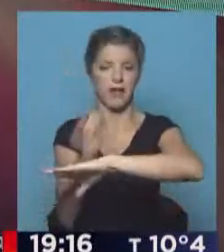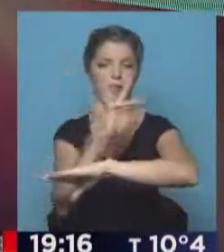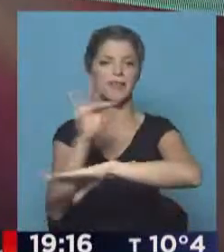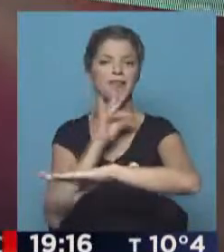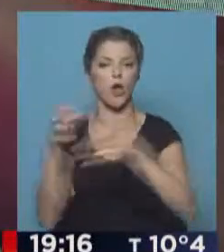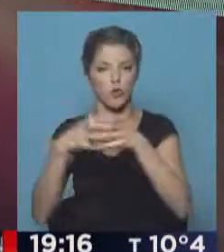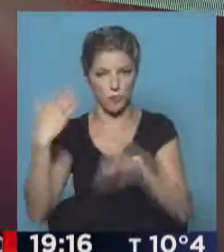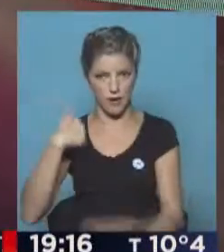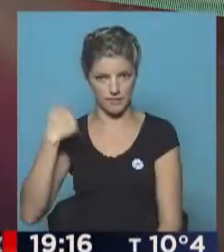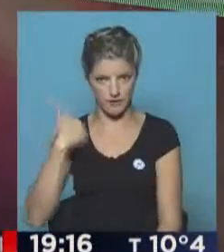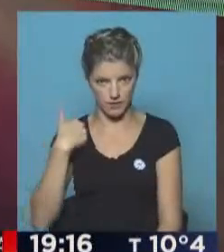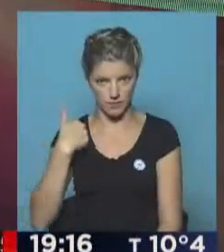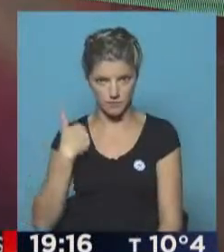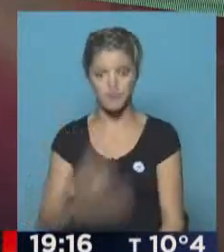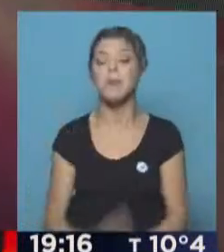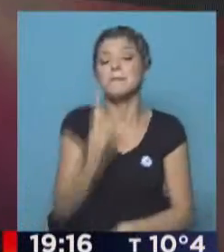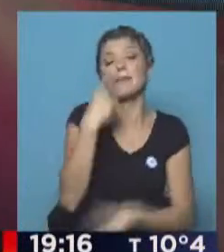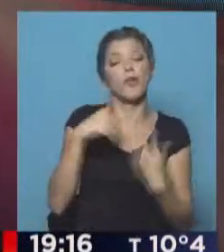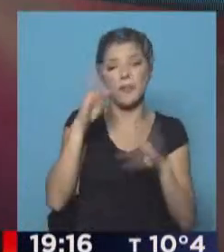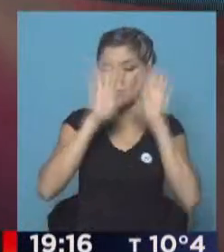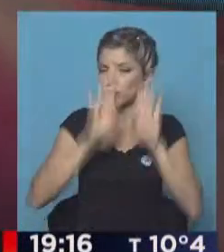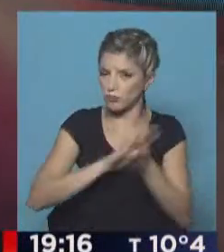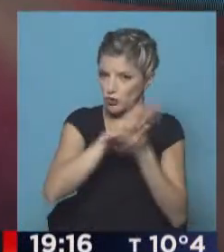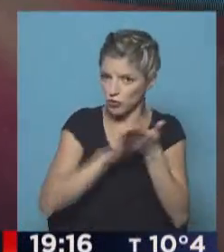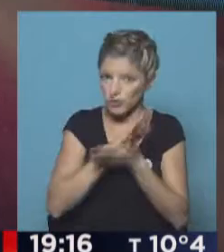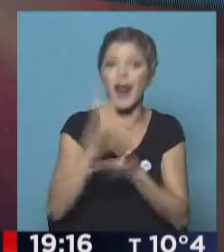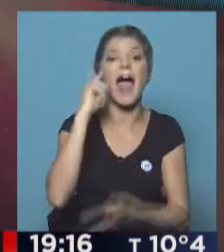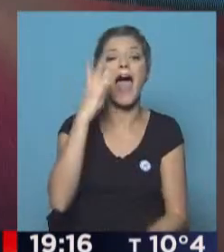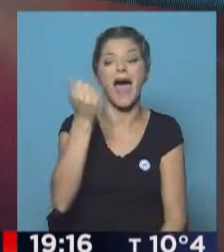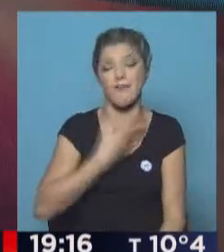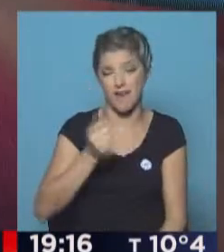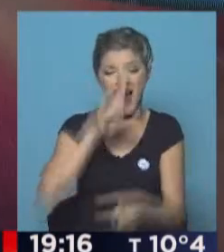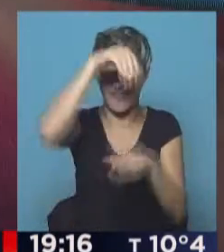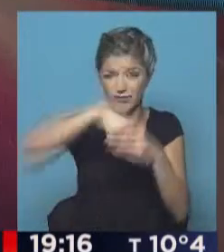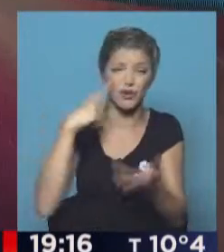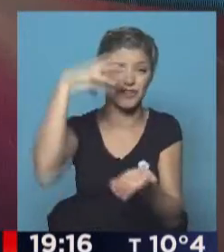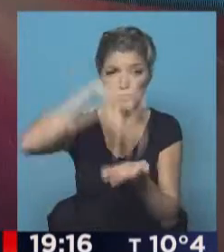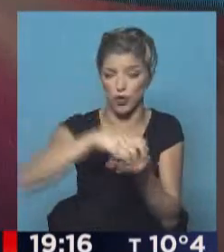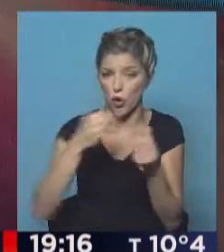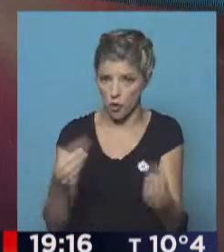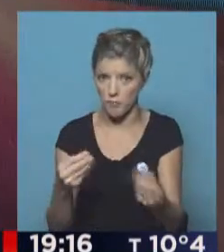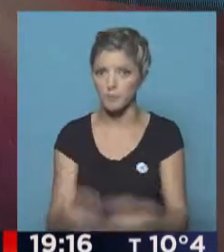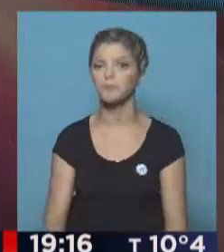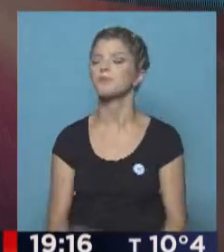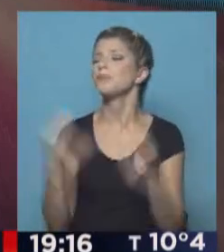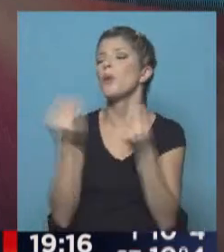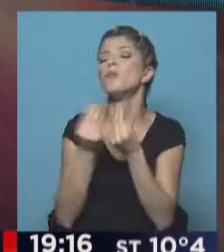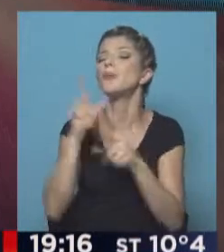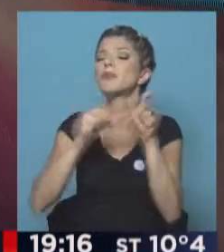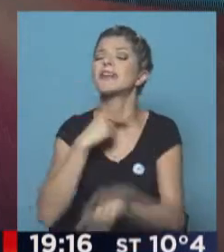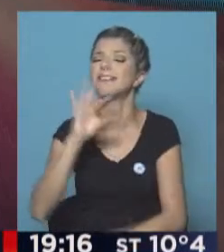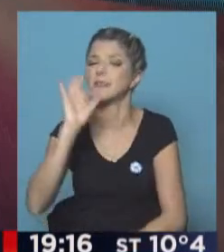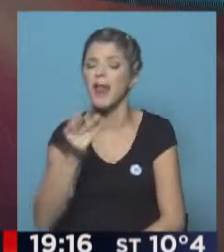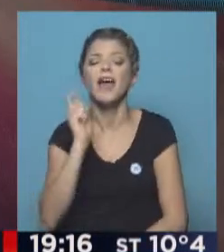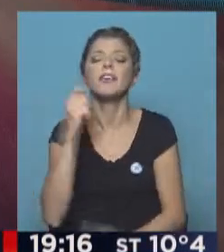después de intentar reorganizar a nivel institucional todo lo que tiene que ver con el fútbol argentino. Román, y lo que miles de personas que están mirando quieren que te pregunte. ¿Quiénes pueden ser?